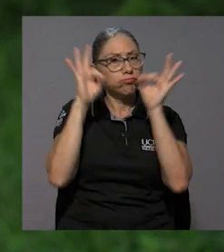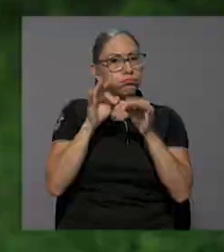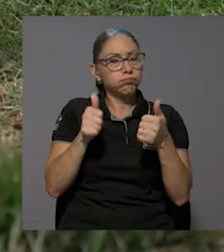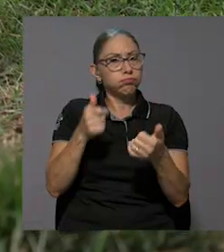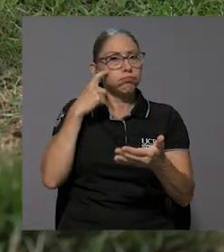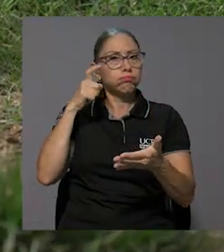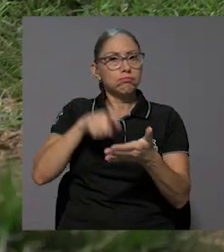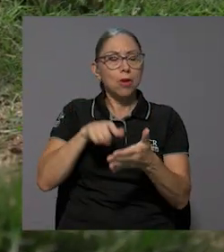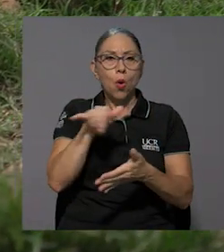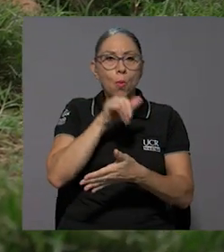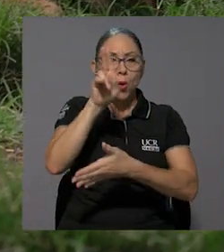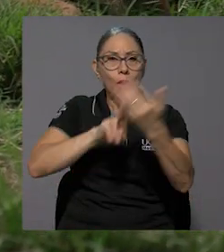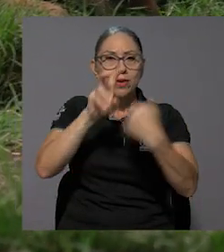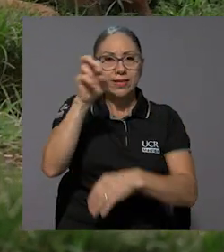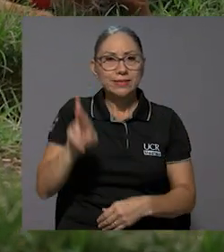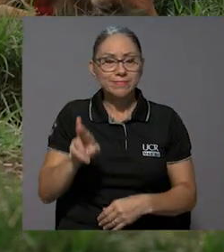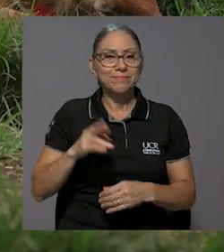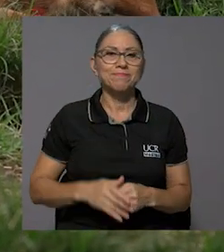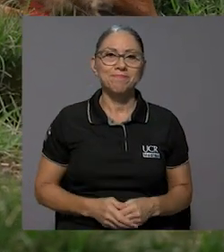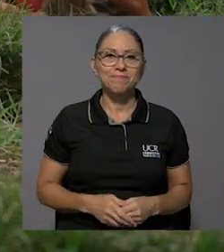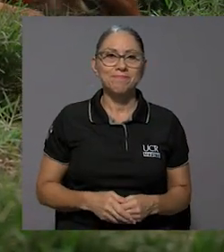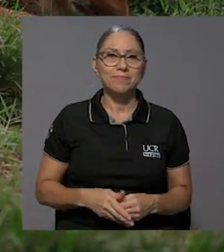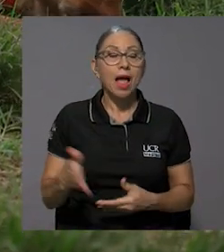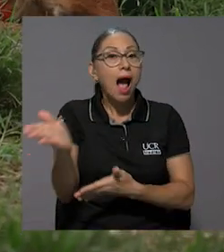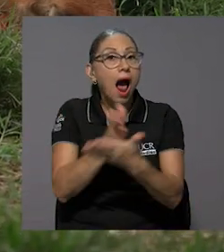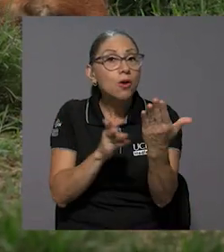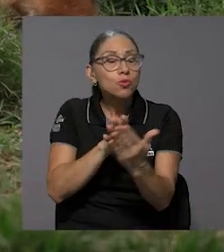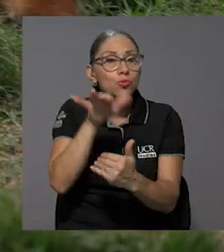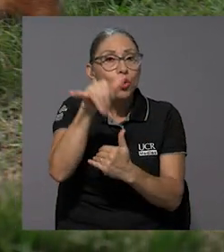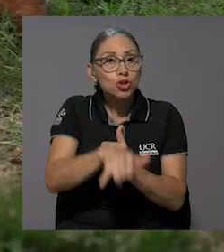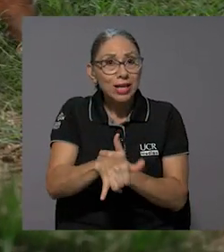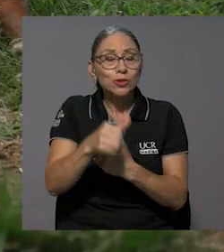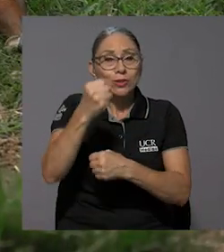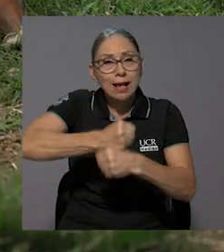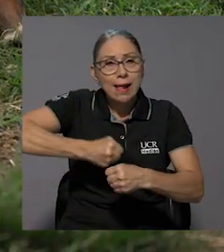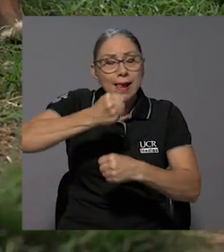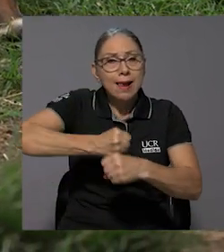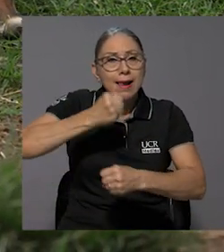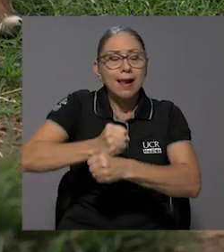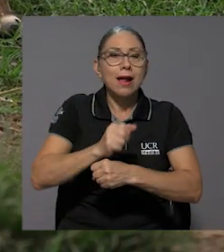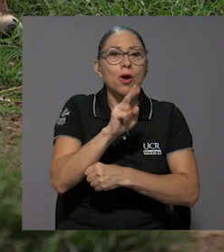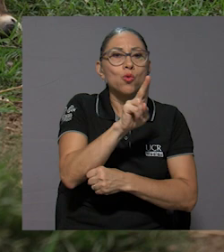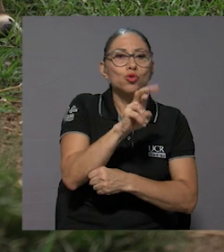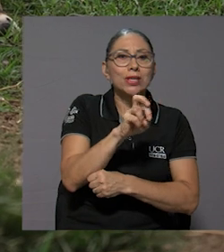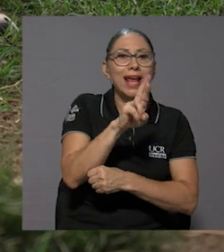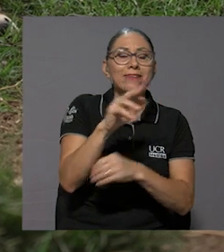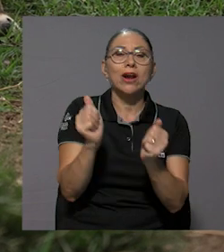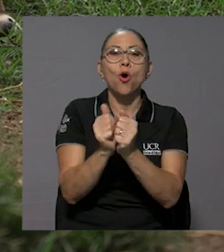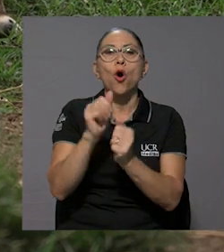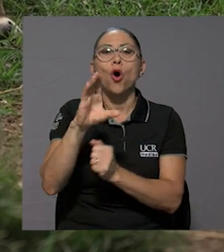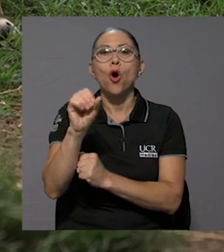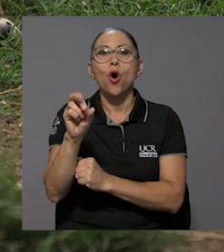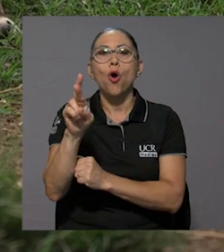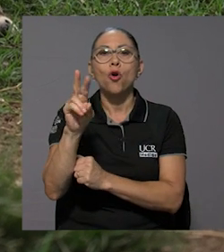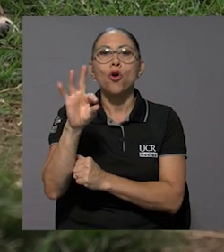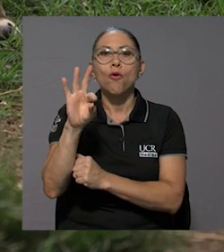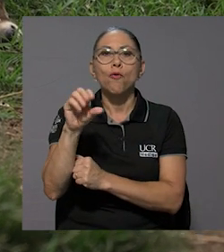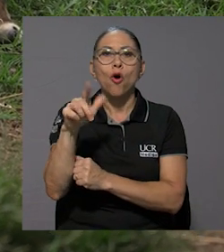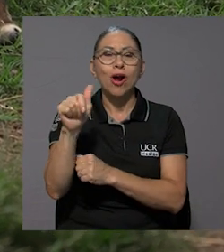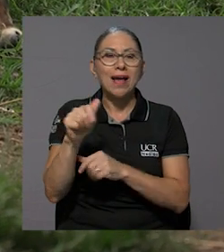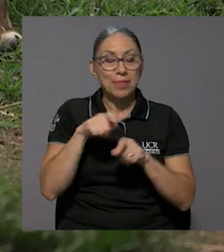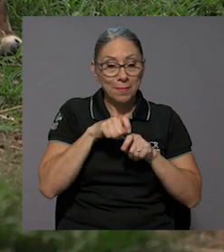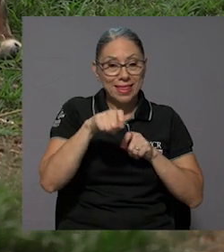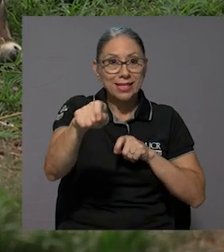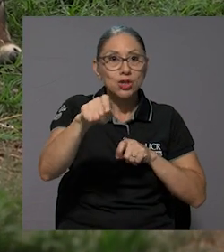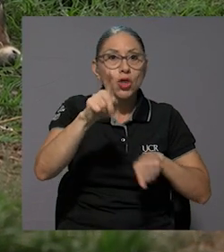como la Universidad de Costa Rica. Algunos de los proyectos en que estará trabajando la UCR con Corfoga son medición de